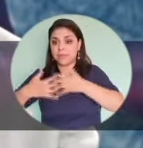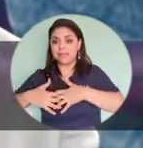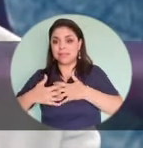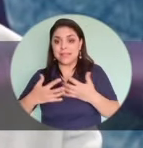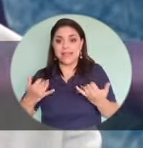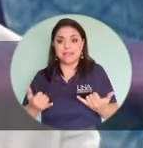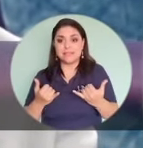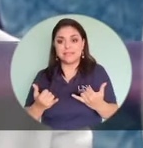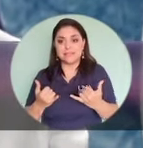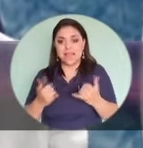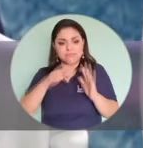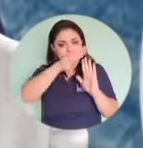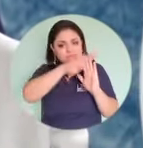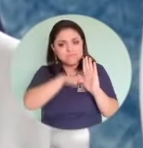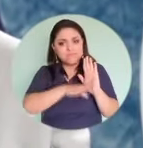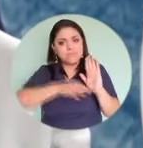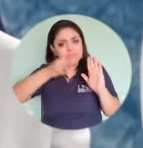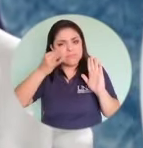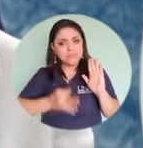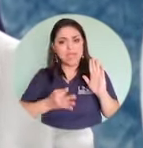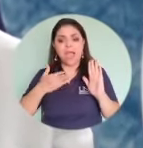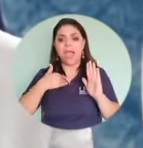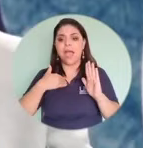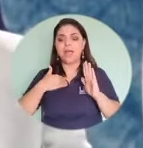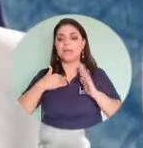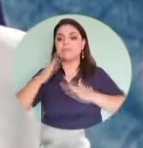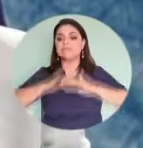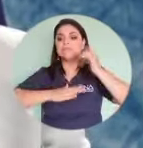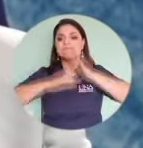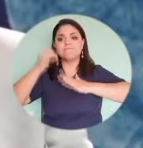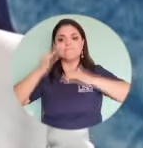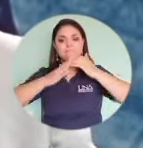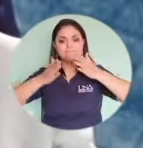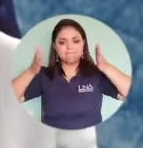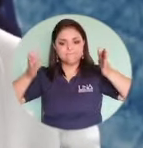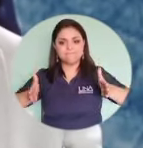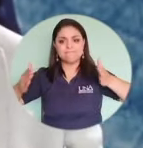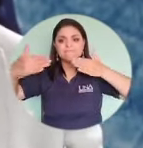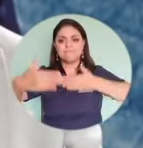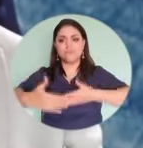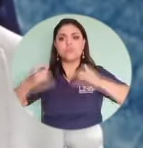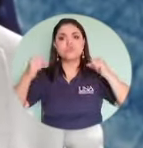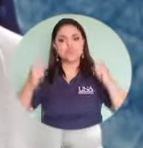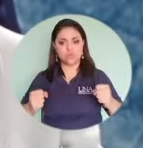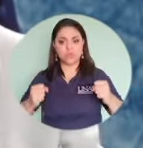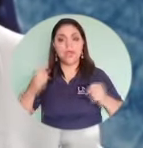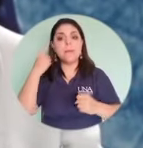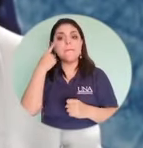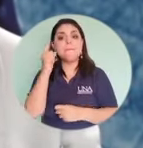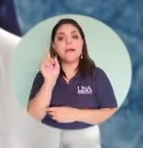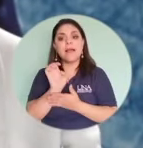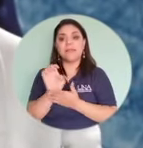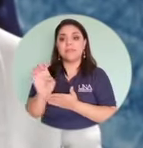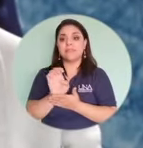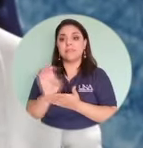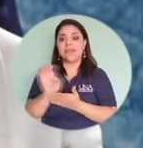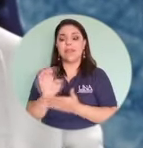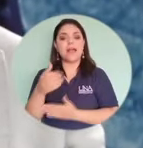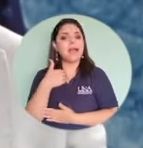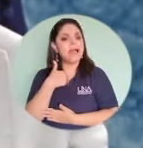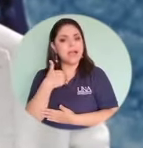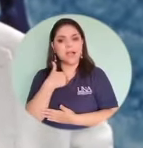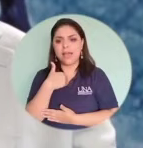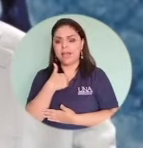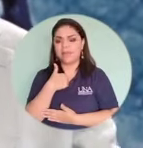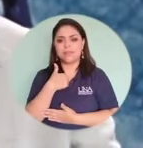están tomando las medidas pertinentes y tienen una infraestructura lo suficientemente sólida para evitar que exista,